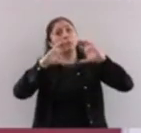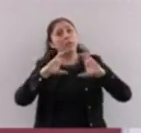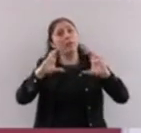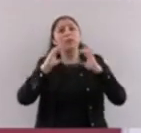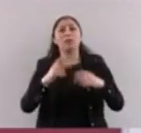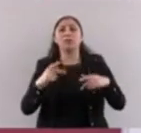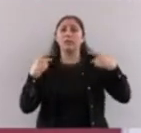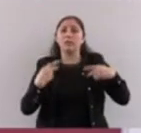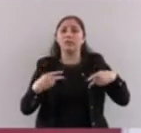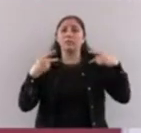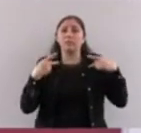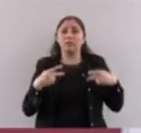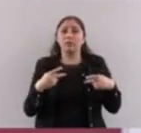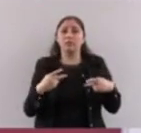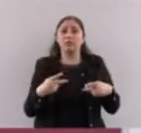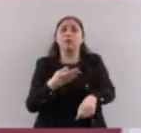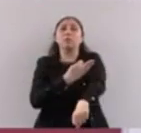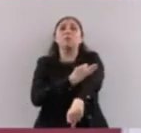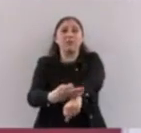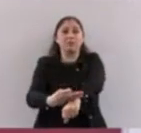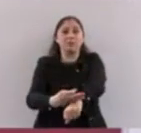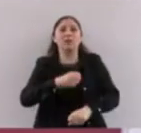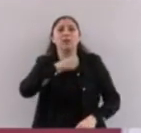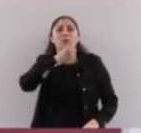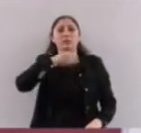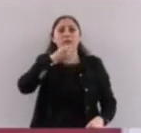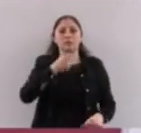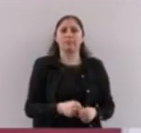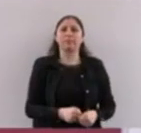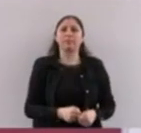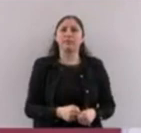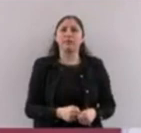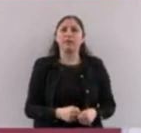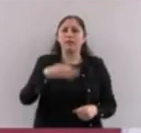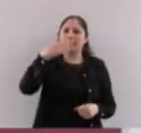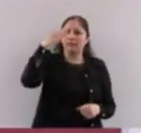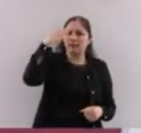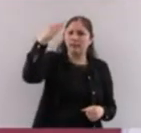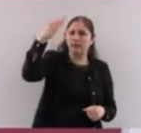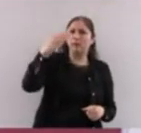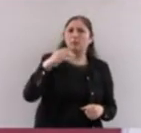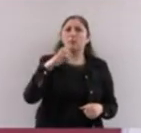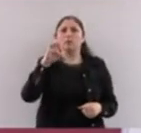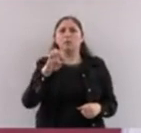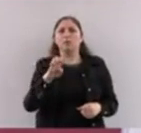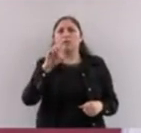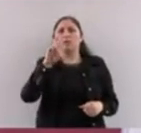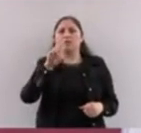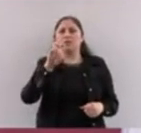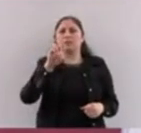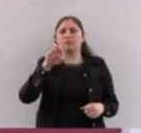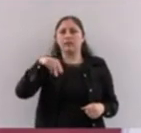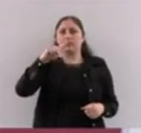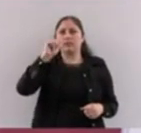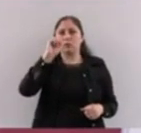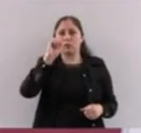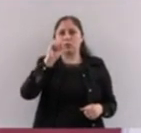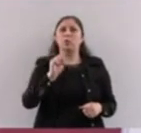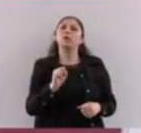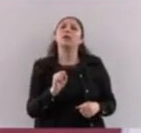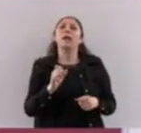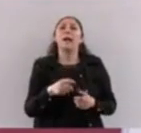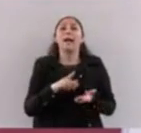estos pequeños eventos que sabemos que son sencillos y humildes, pero de todo corazón. Porque recibir su